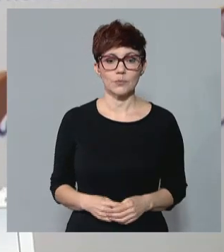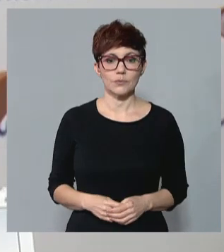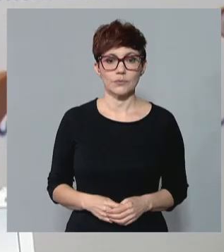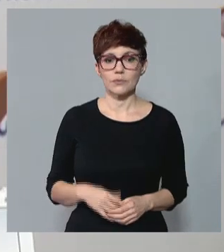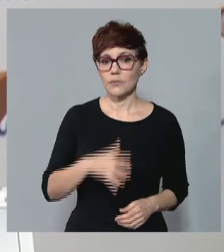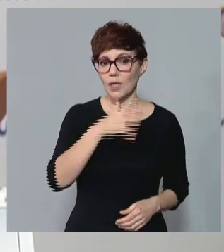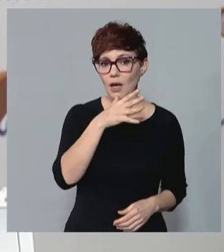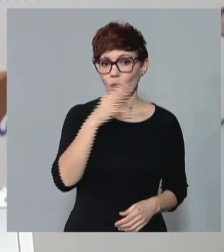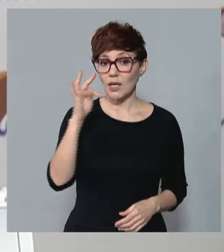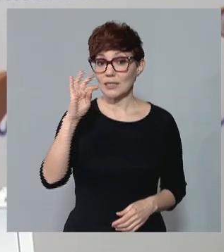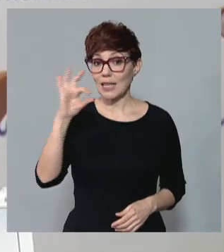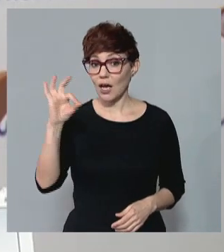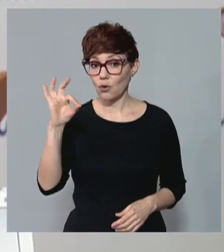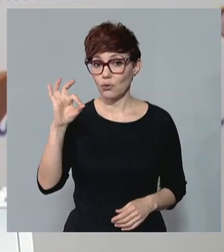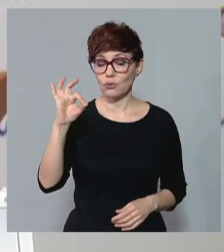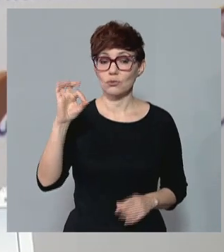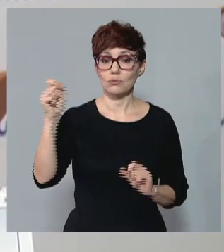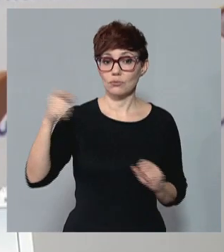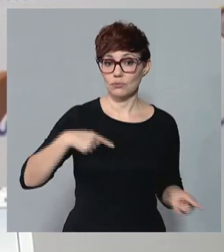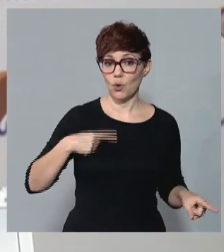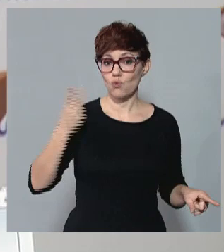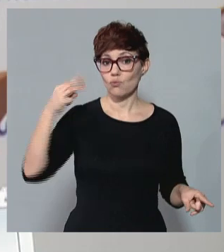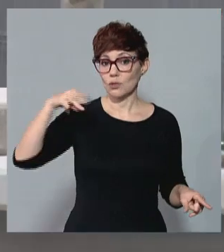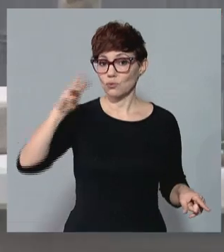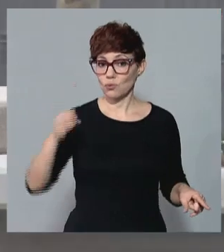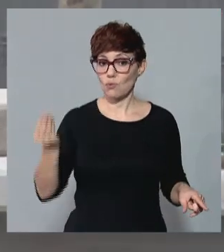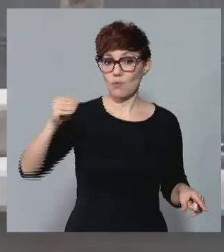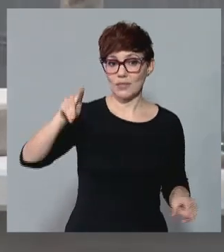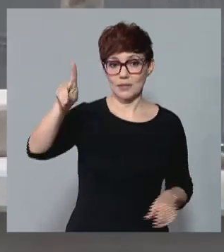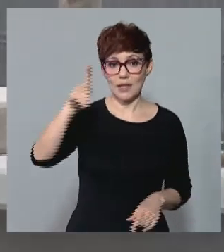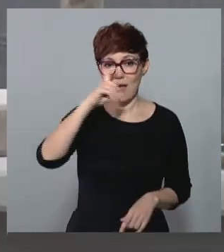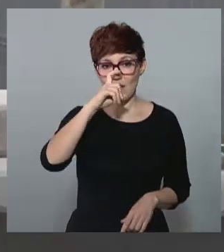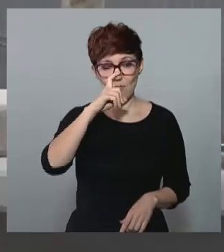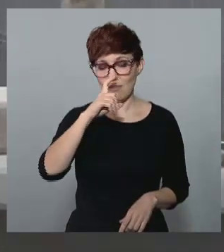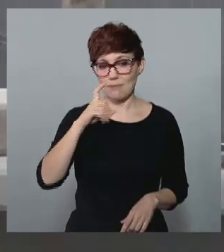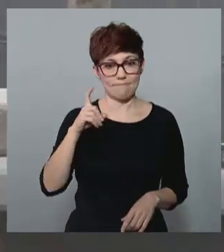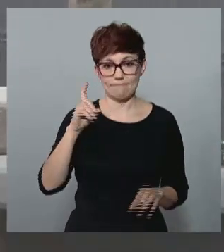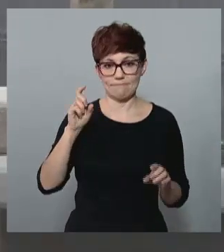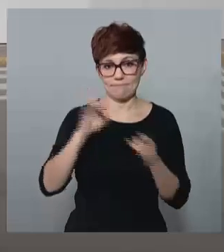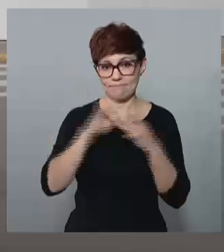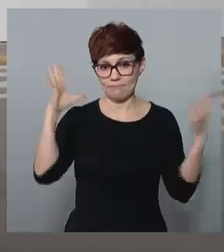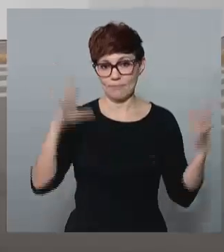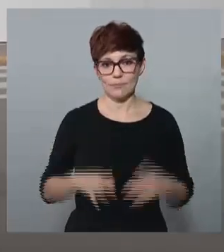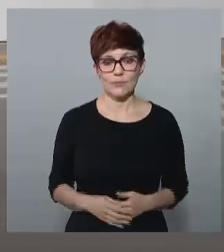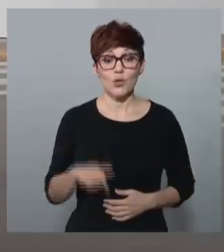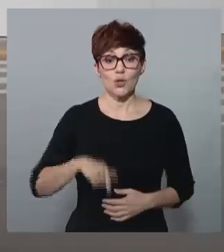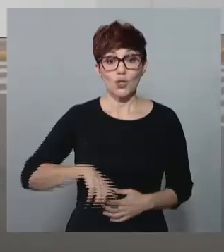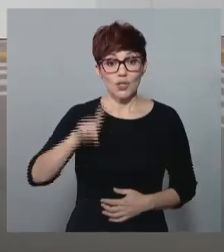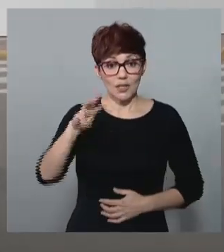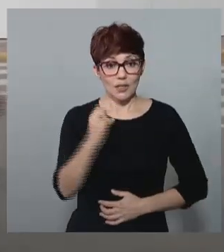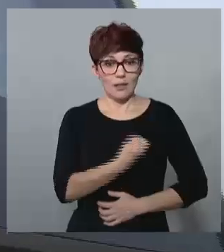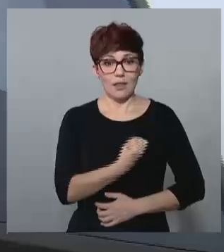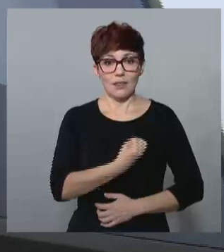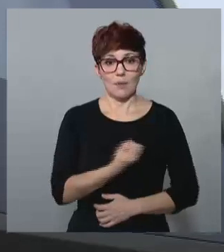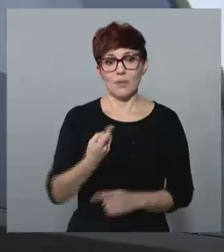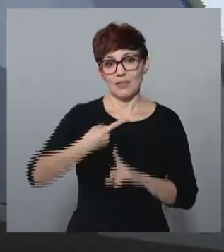el agua del Tajo vaya a mejorar por subir un metro cúbico en Aranjuez. Bueno, y hoy, al 13 de diciembre, los termómetros marcarán valores nada